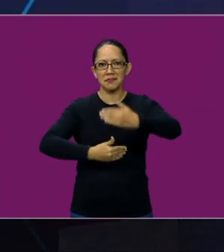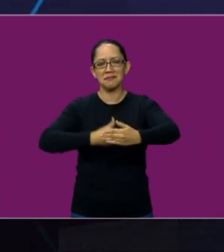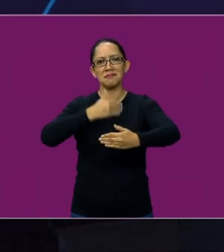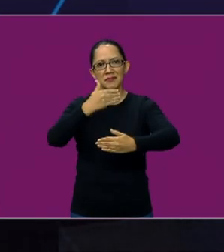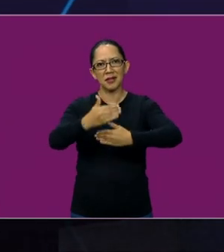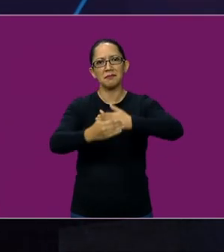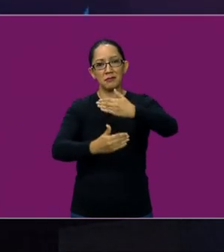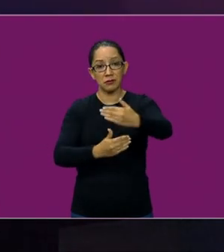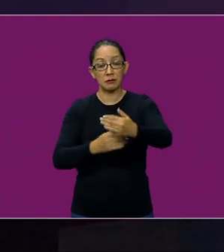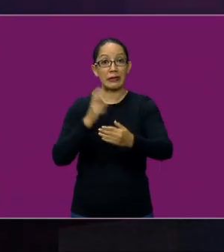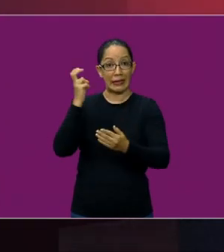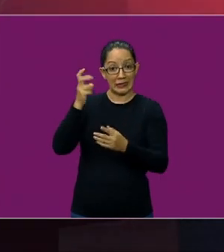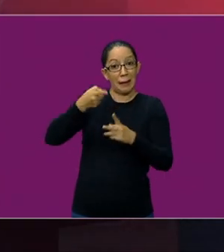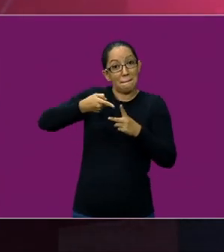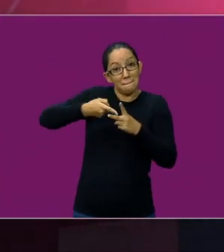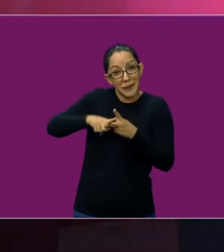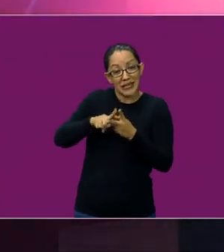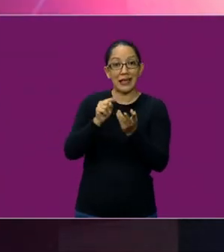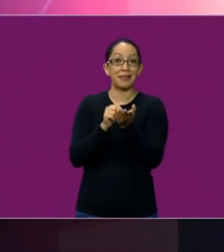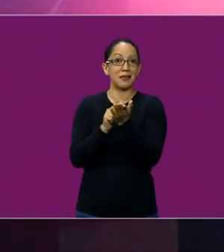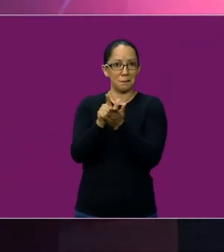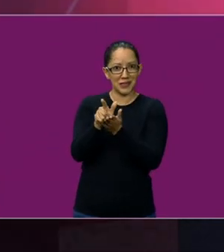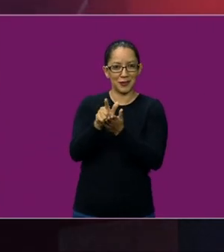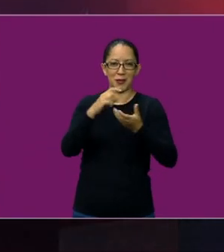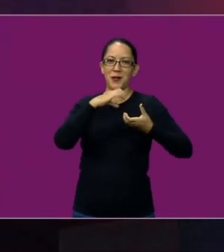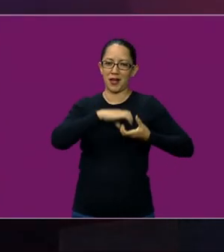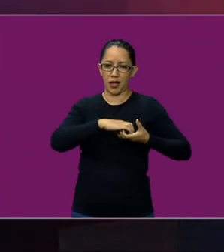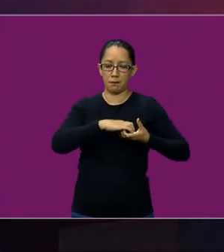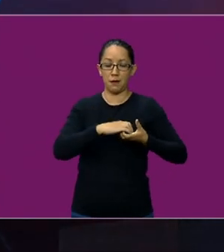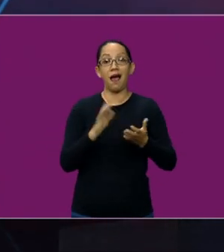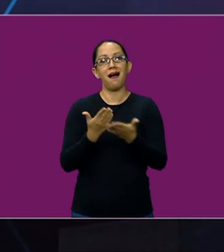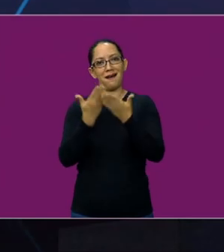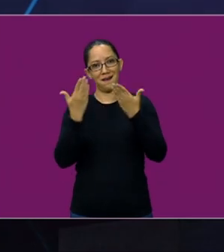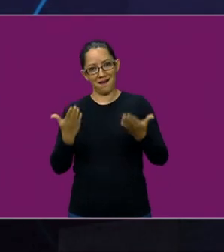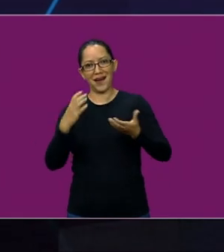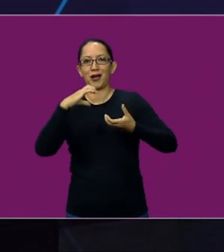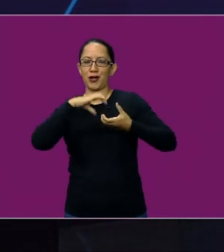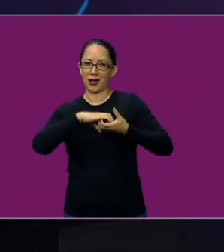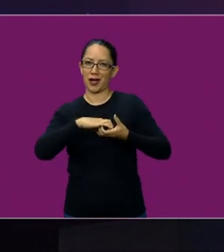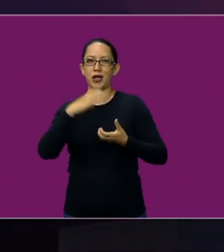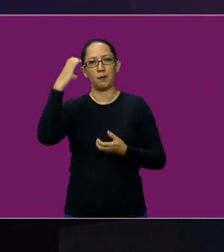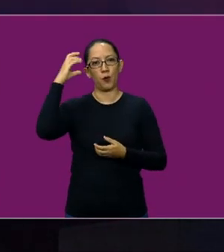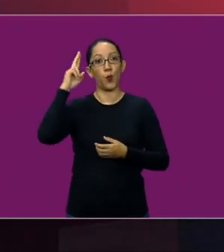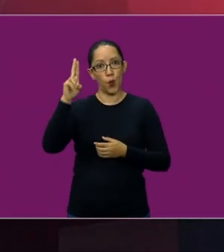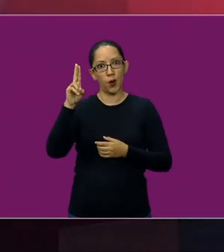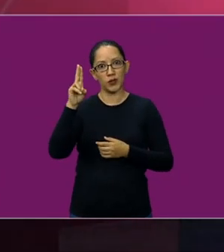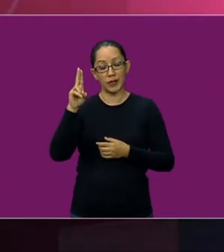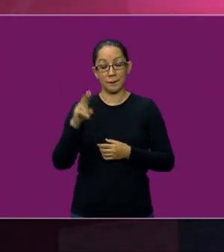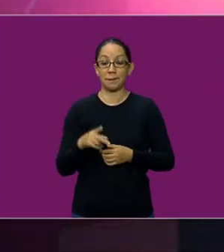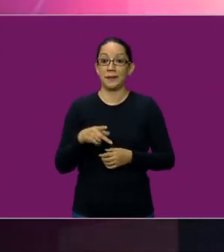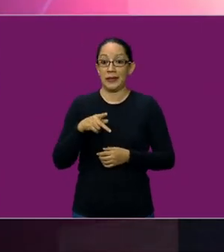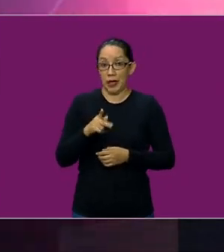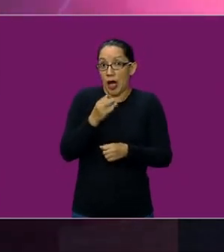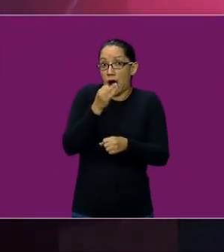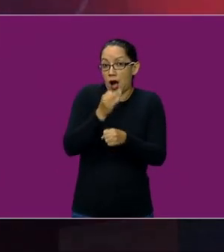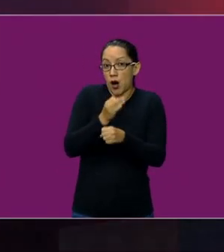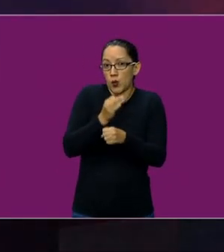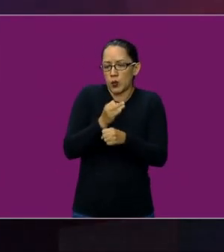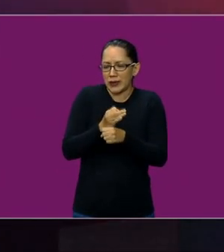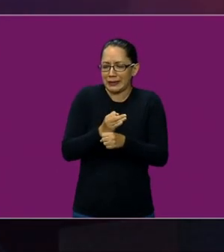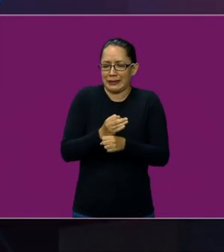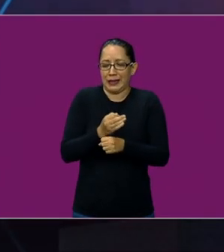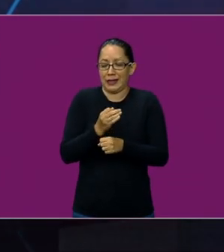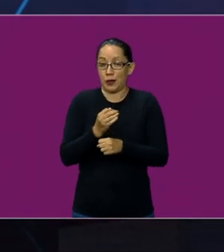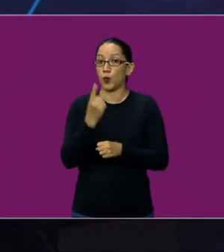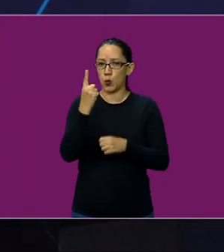en Temisco, iniciamos, ya hay en Cuautla. Y a la que sí voy a mencionar, porque es actualmente una